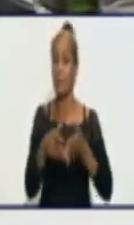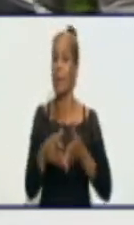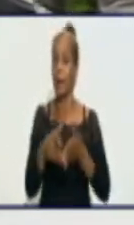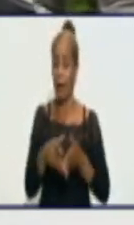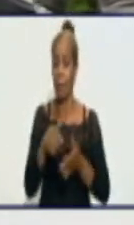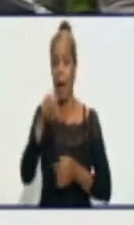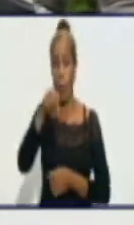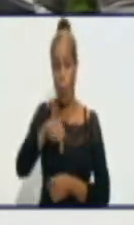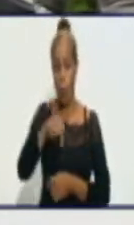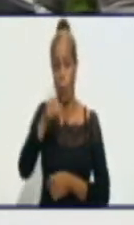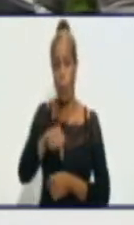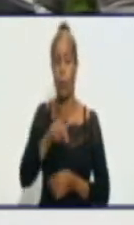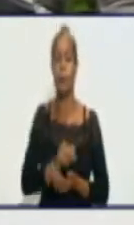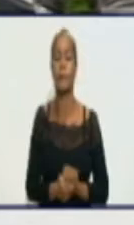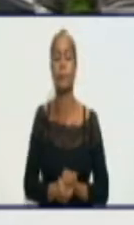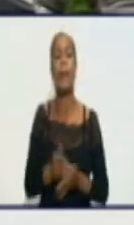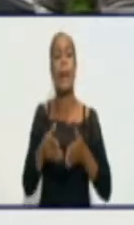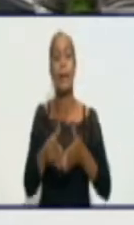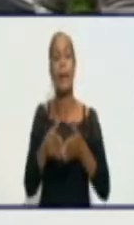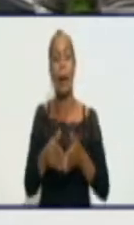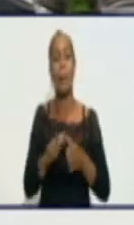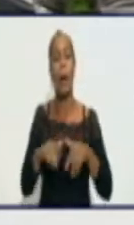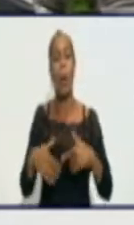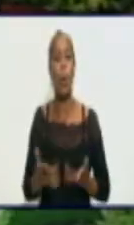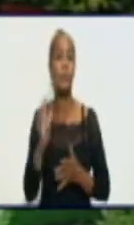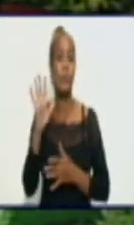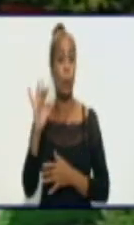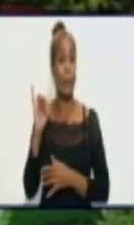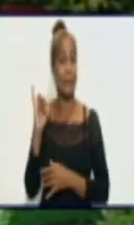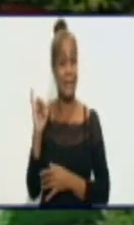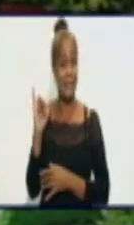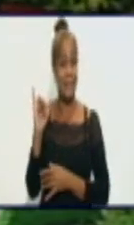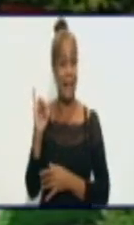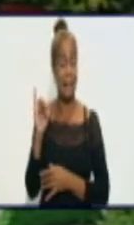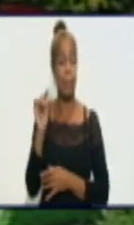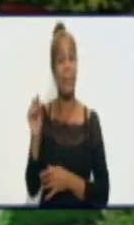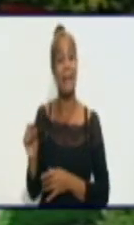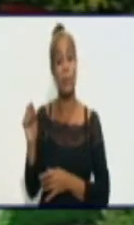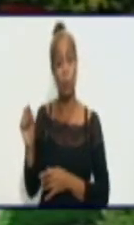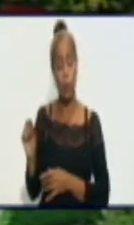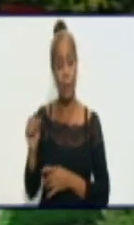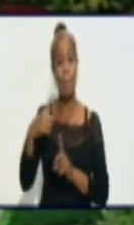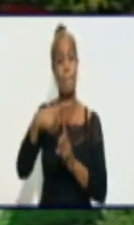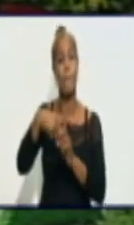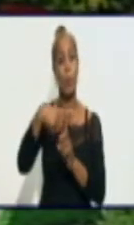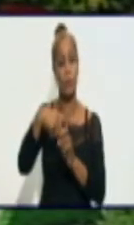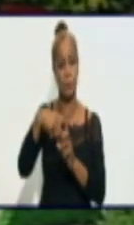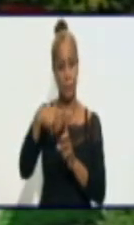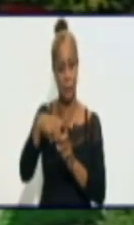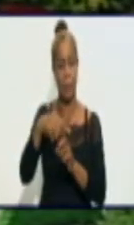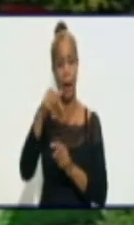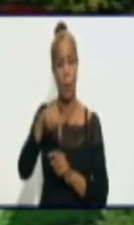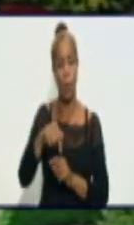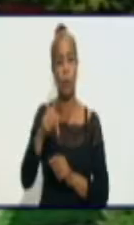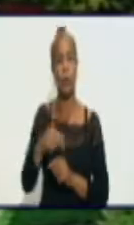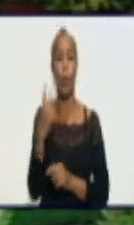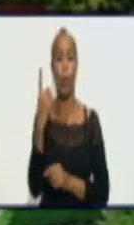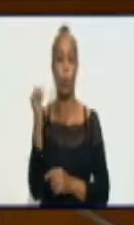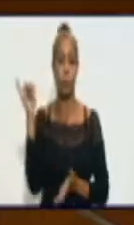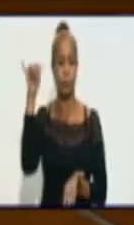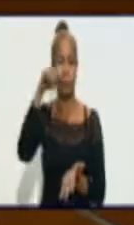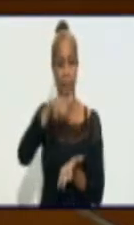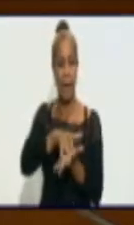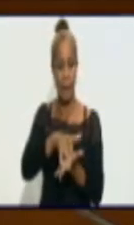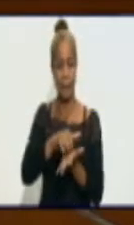Granma con 56 casos positivos en la jornada, uno de ellos con fuentes de infección en el extranjero. Así